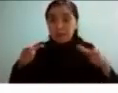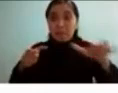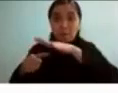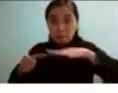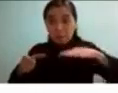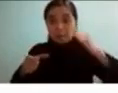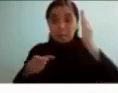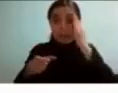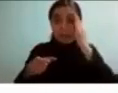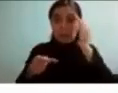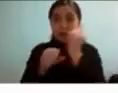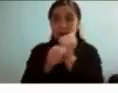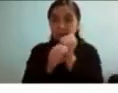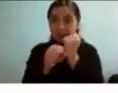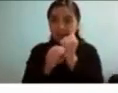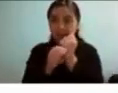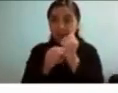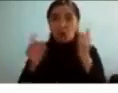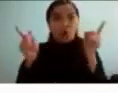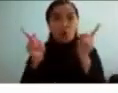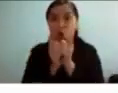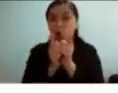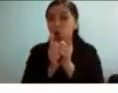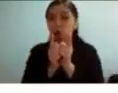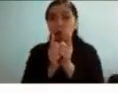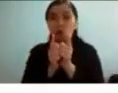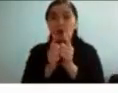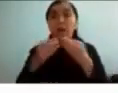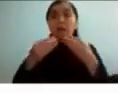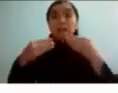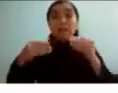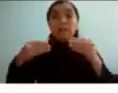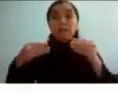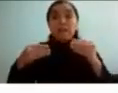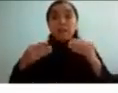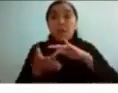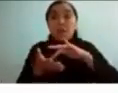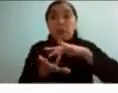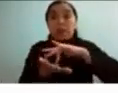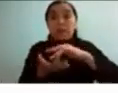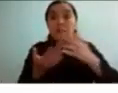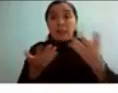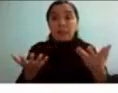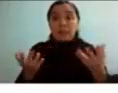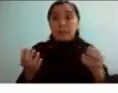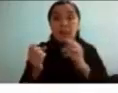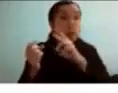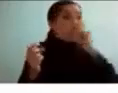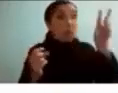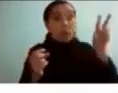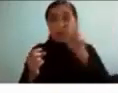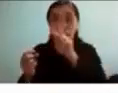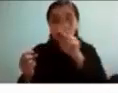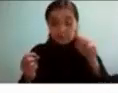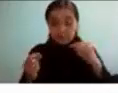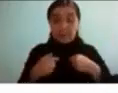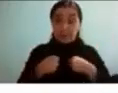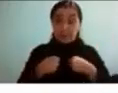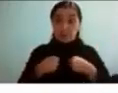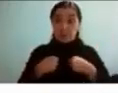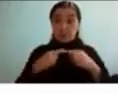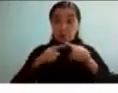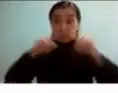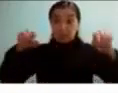que es limitado es muy corto dura poco tiempo y es muy frágil a dificultades atencionales en el caso de mi oficina interna